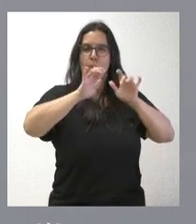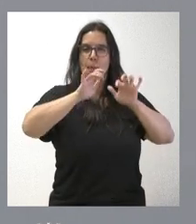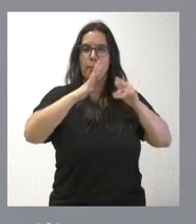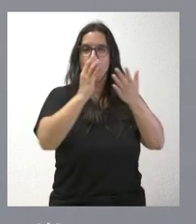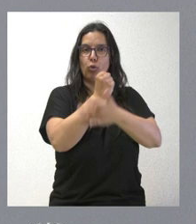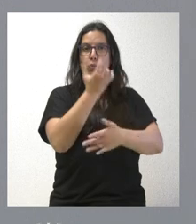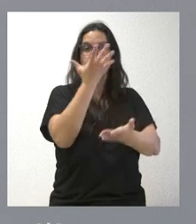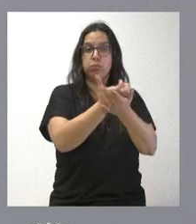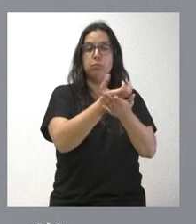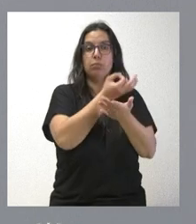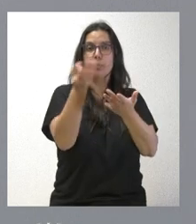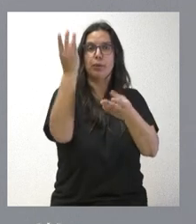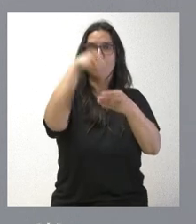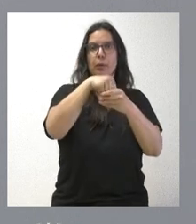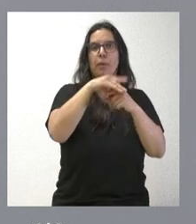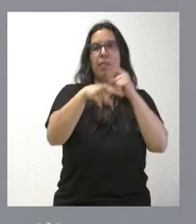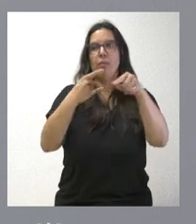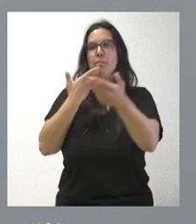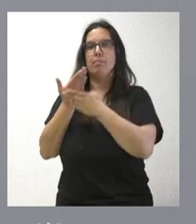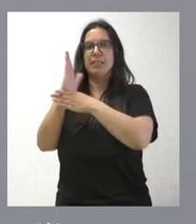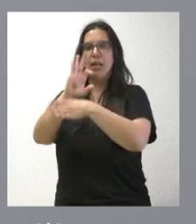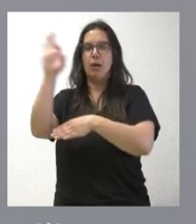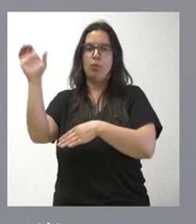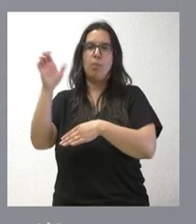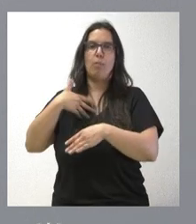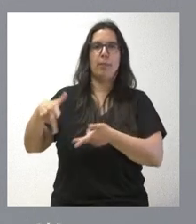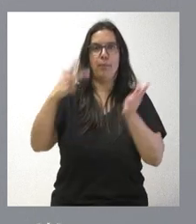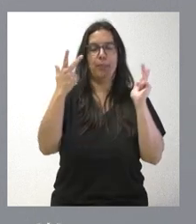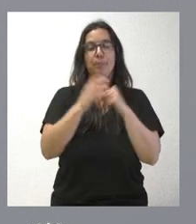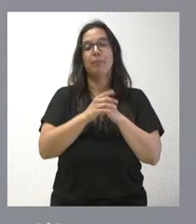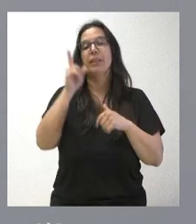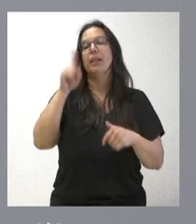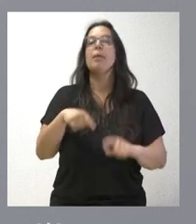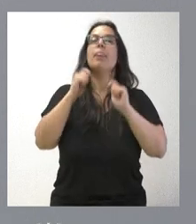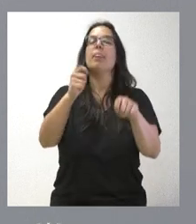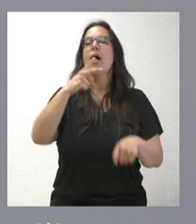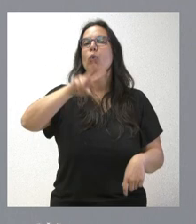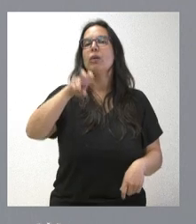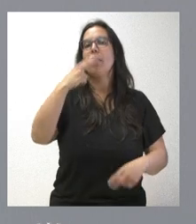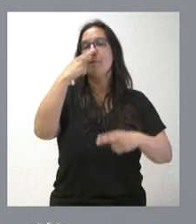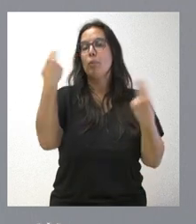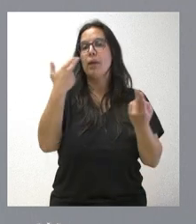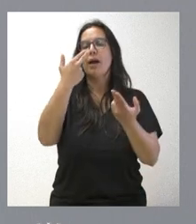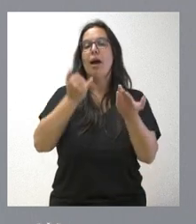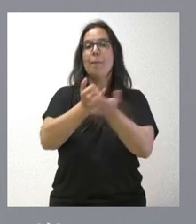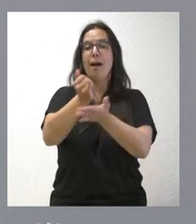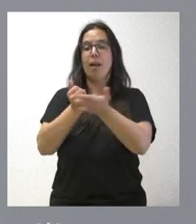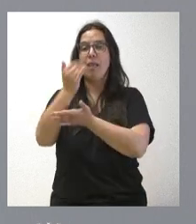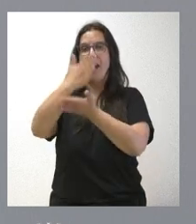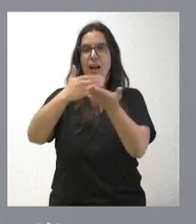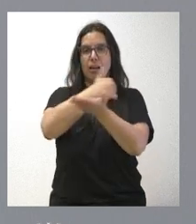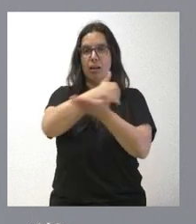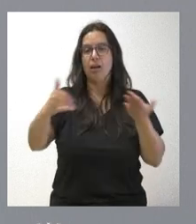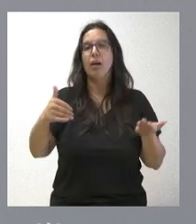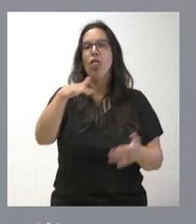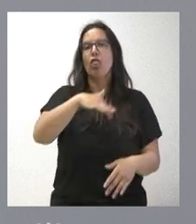europea para obtener fondos de la PAC. Se declara de utilidad pública y urgente ejecución la Constitución Parcelaria en diversas zonas de Palencia y Zamora